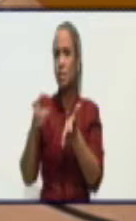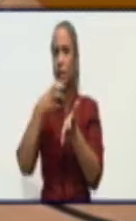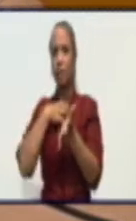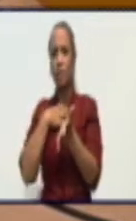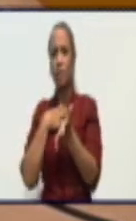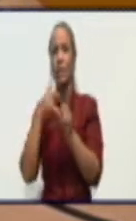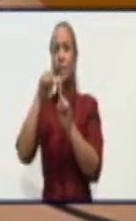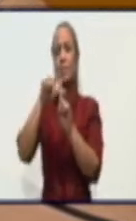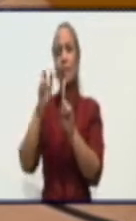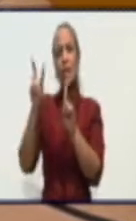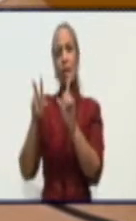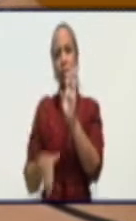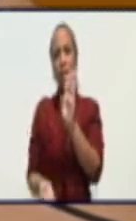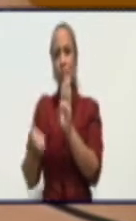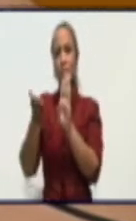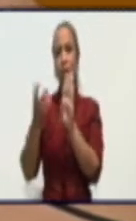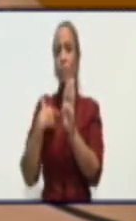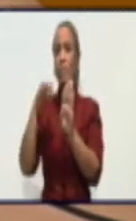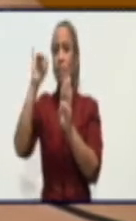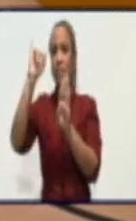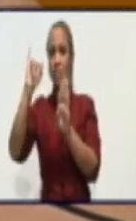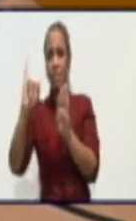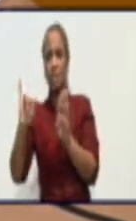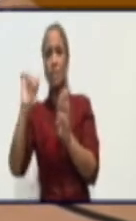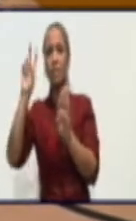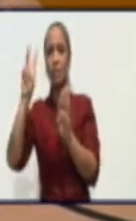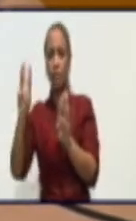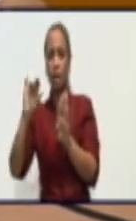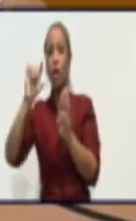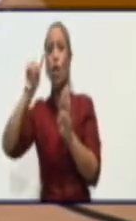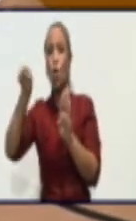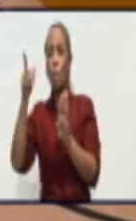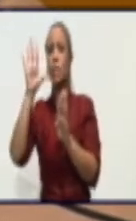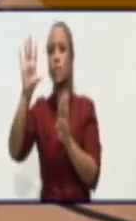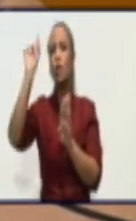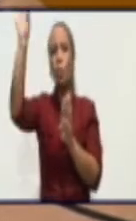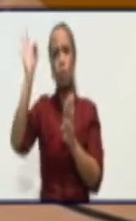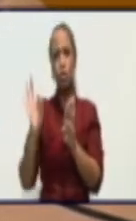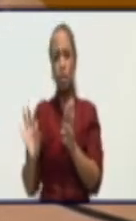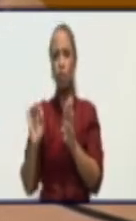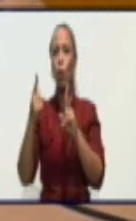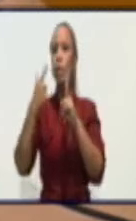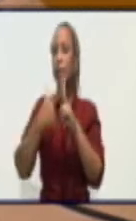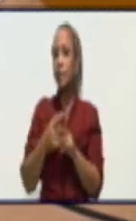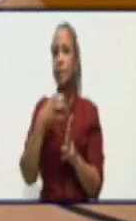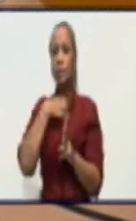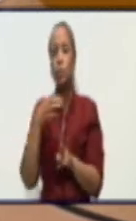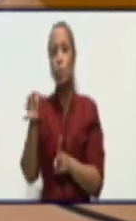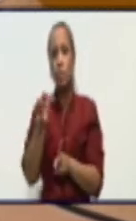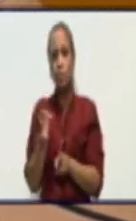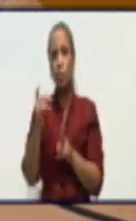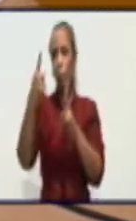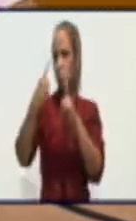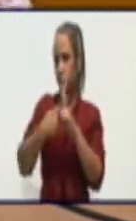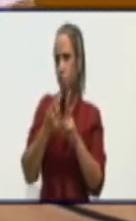tasa de incidencia de la provincia es un 63,5%. Y existen municipios como Bayamo,